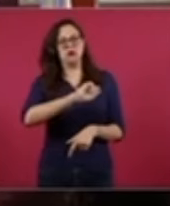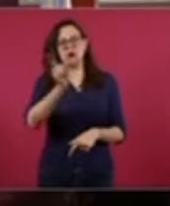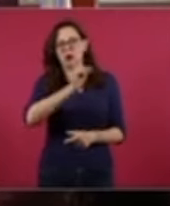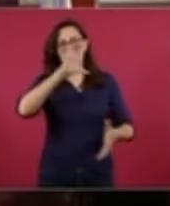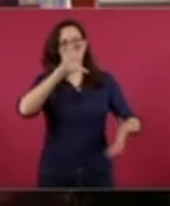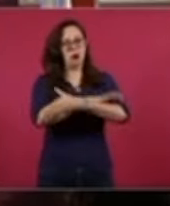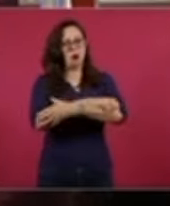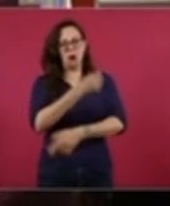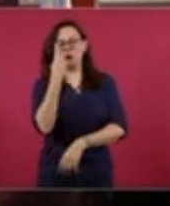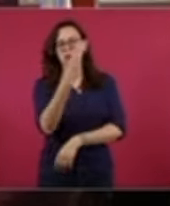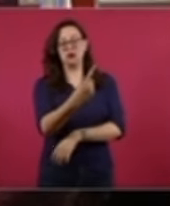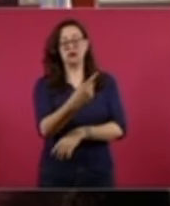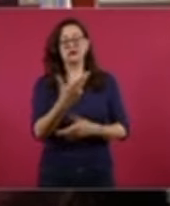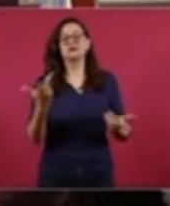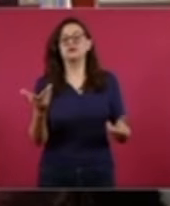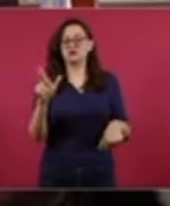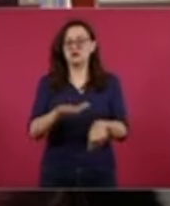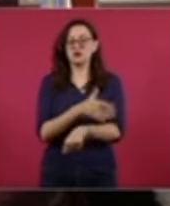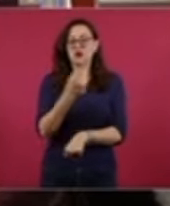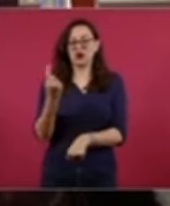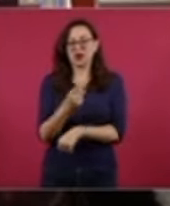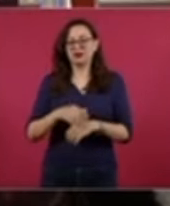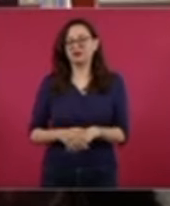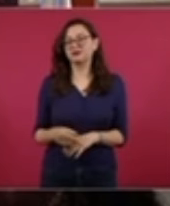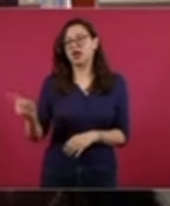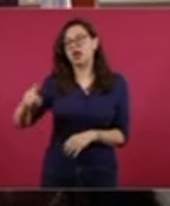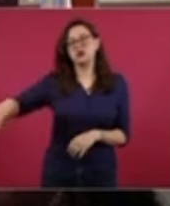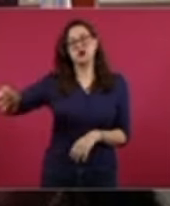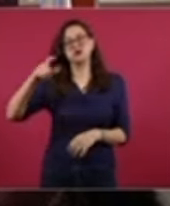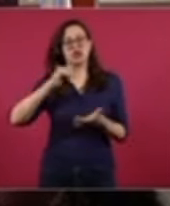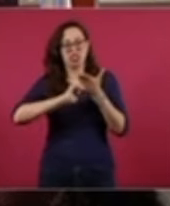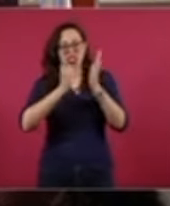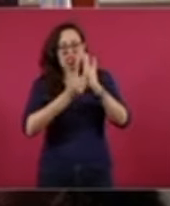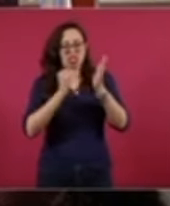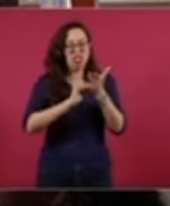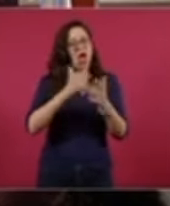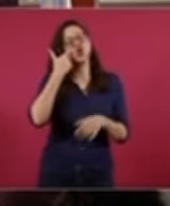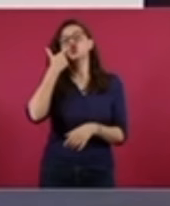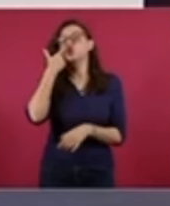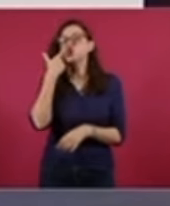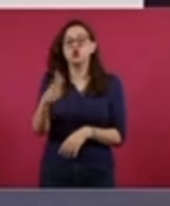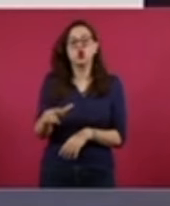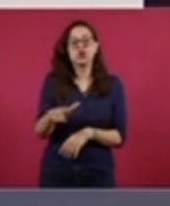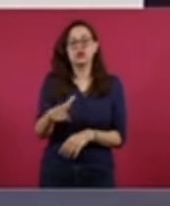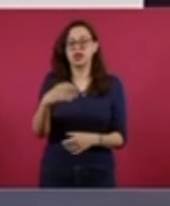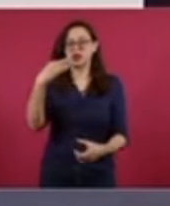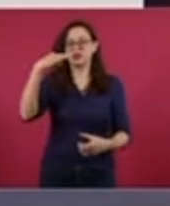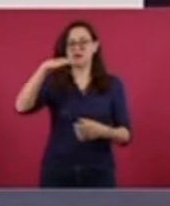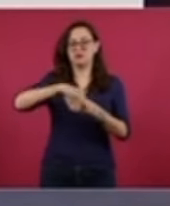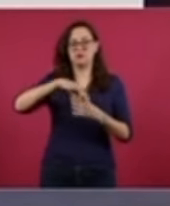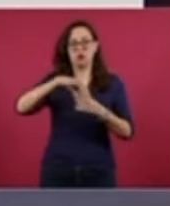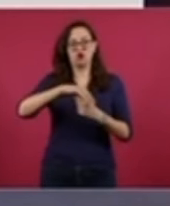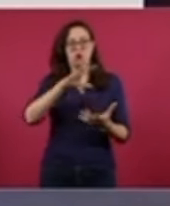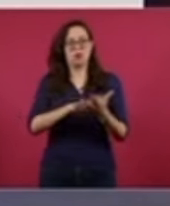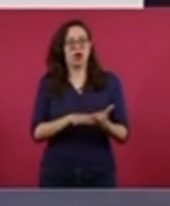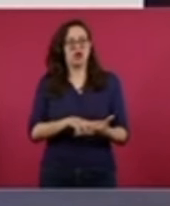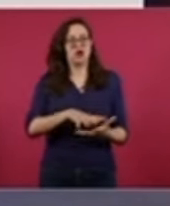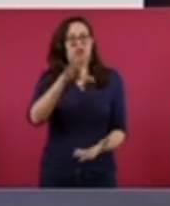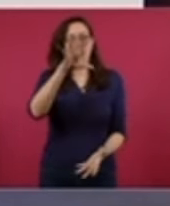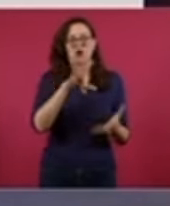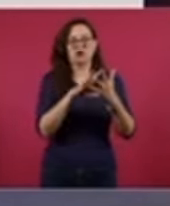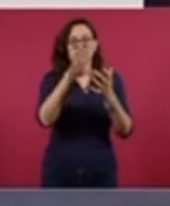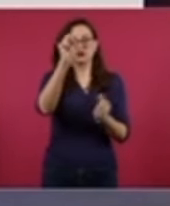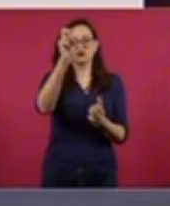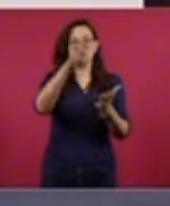obtenga la mayoría calificada y se tenga la posibilidad de reformar la Constitución y así